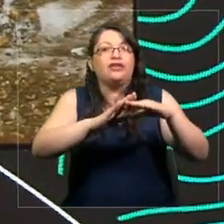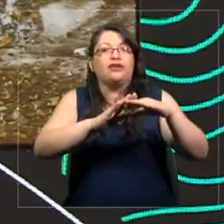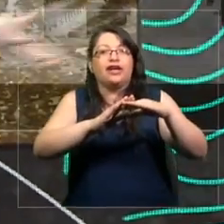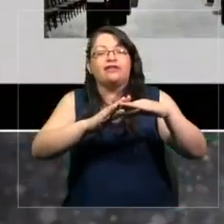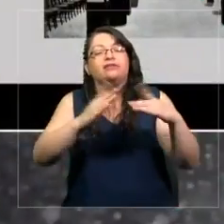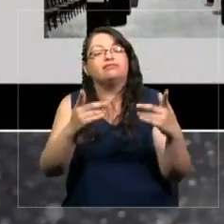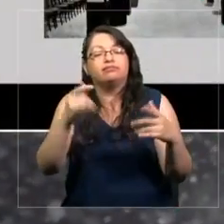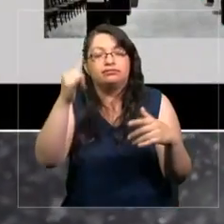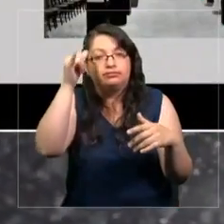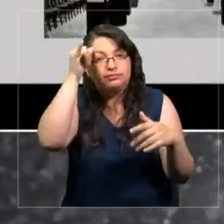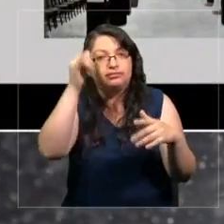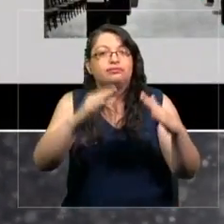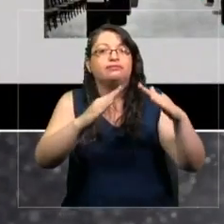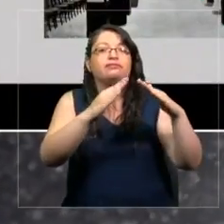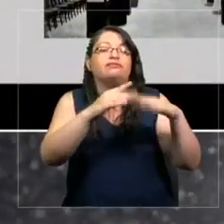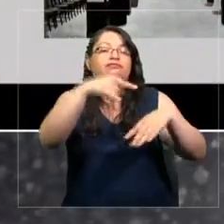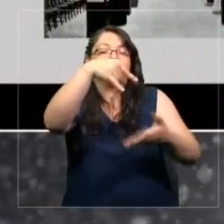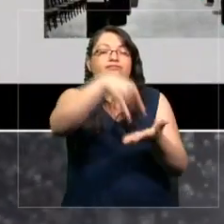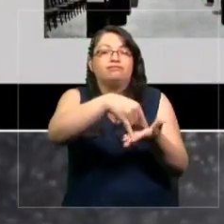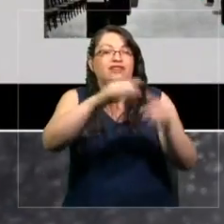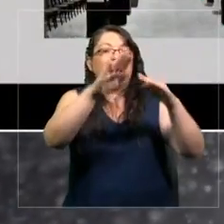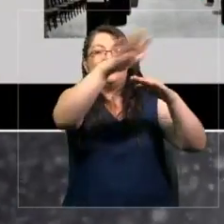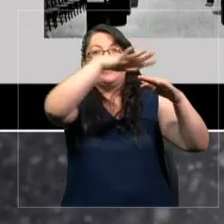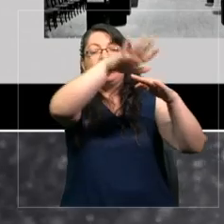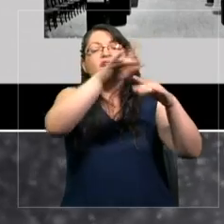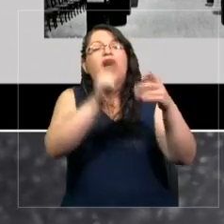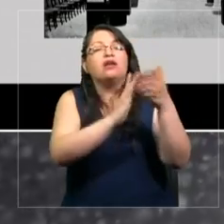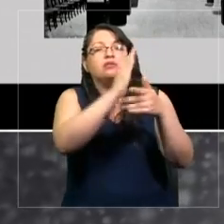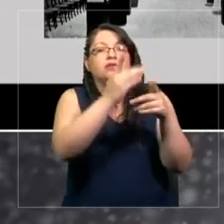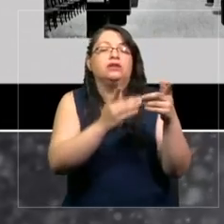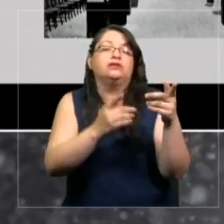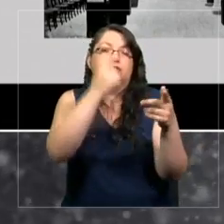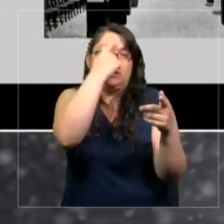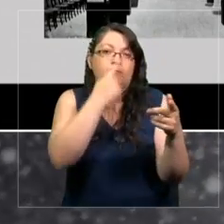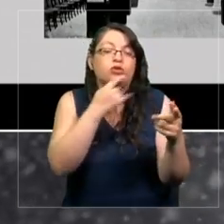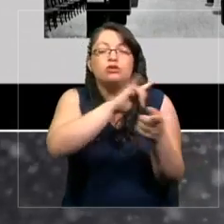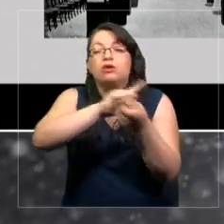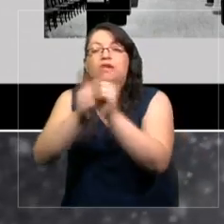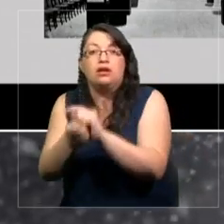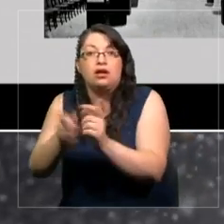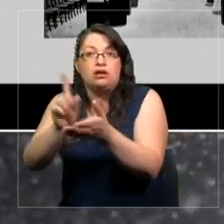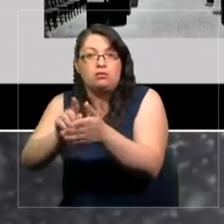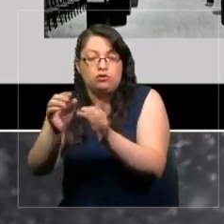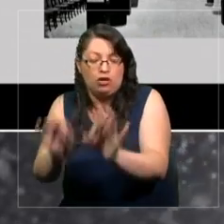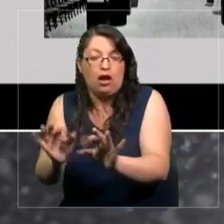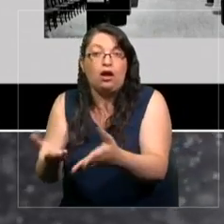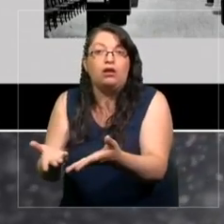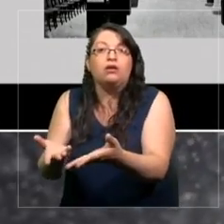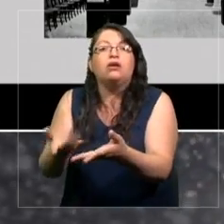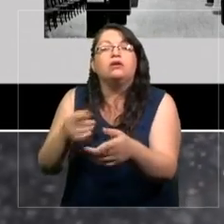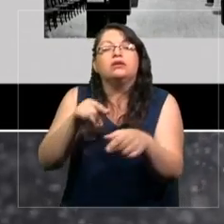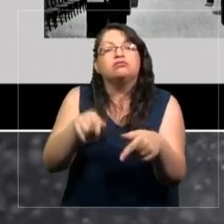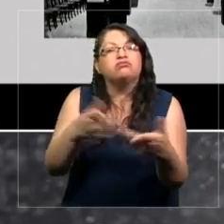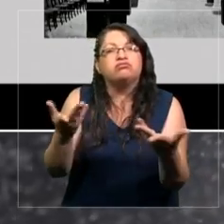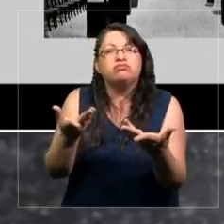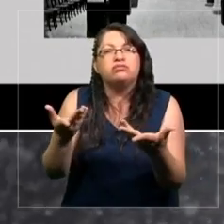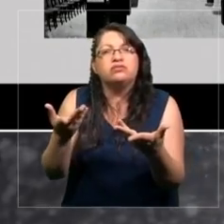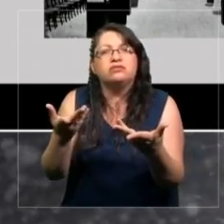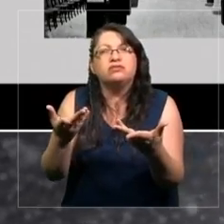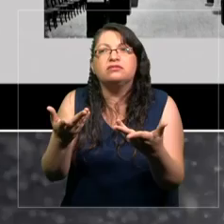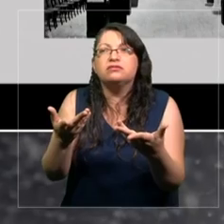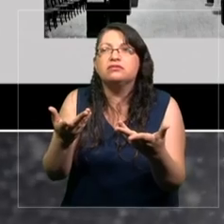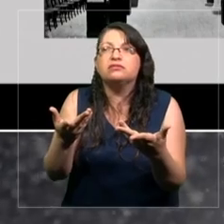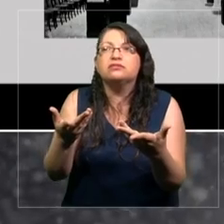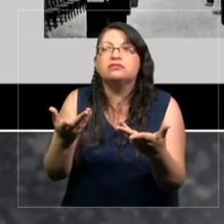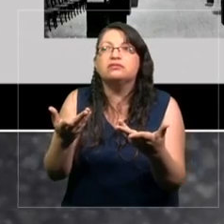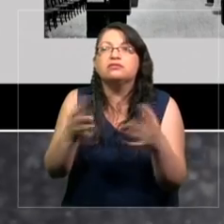sus actuales dependencias a lo que se llama el Palacio del Museo de Bellas Artes. Y es un museo que primero tiene un correlato político que está